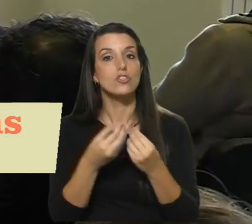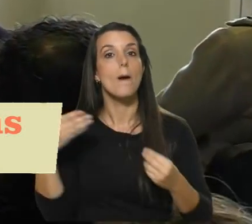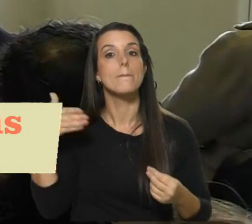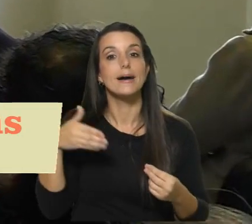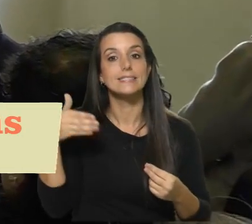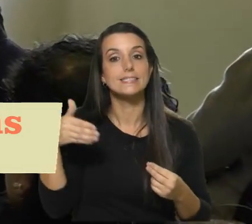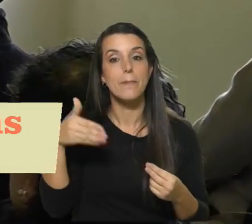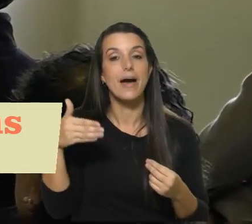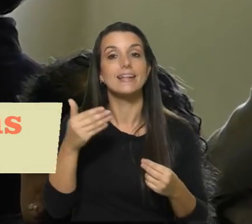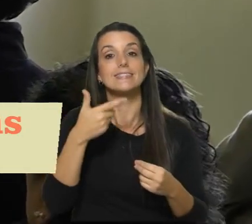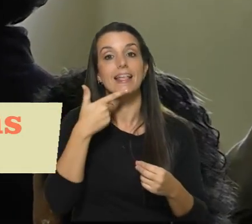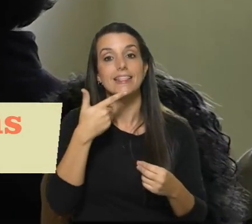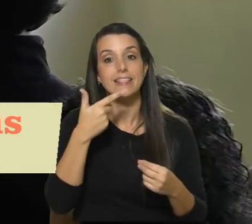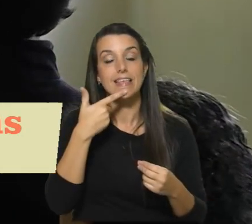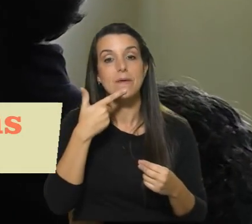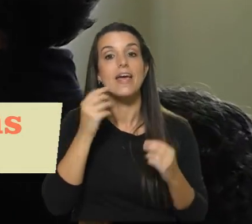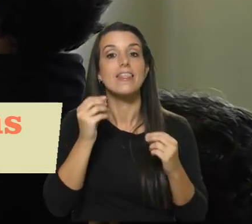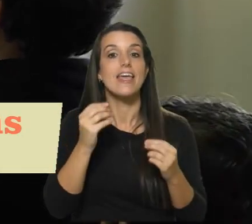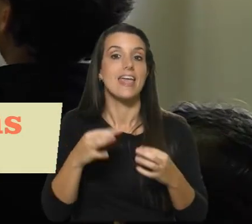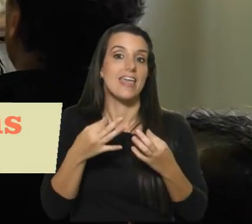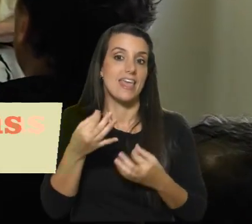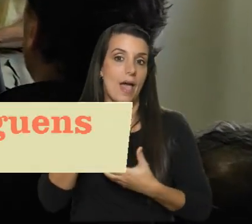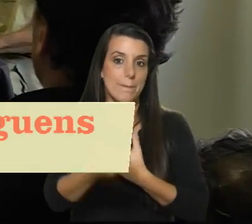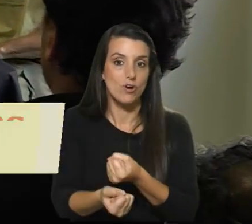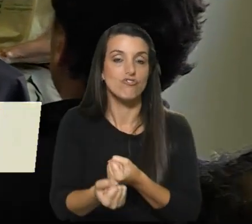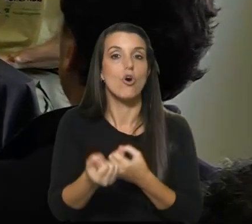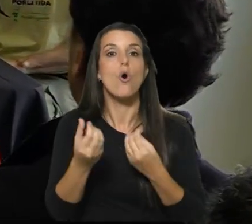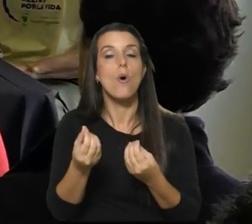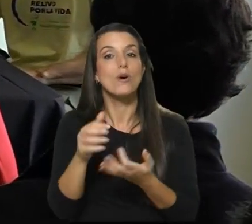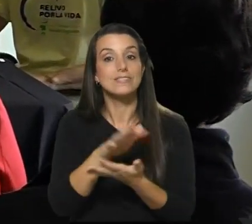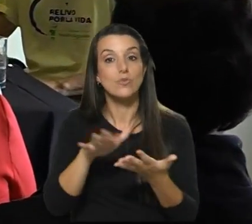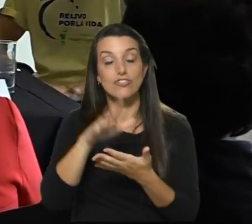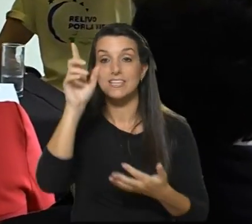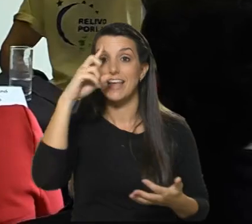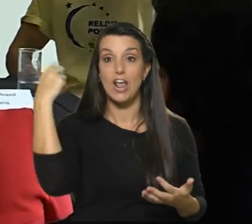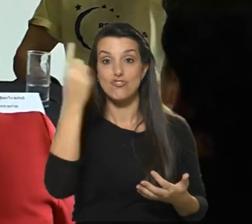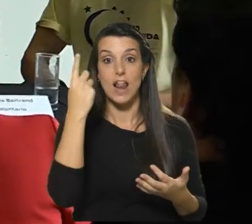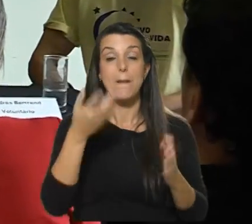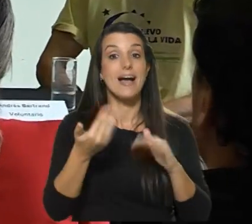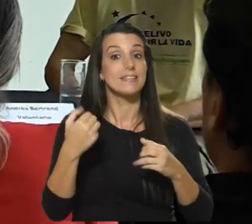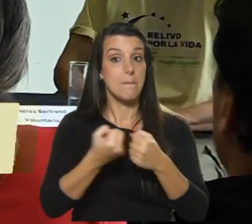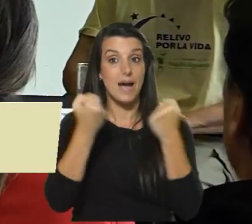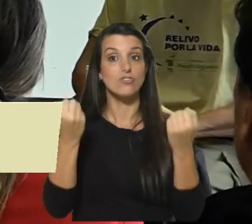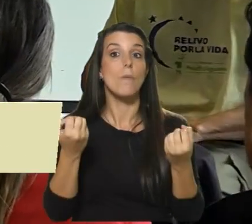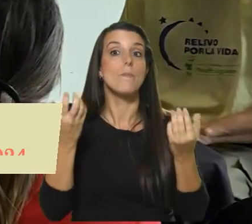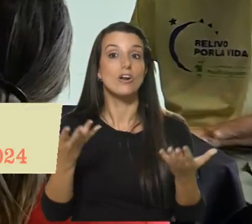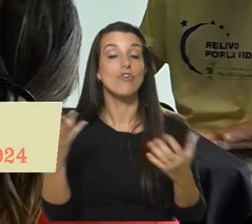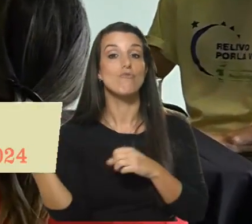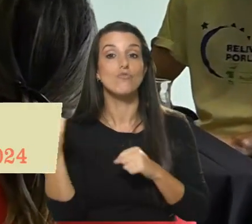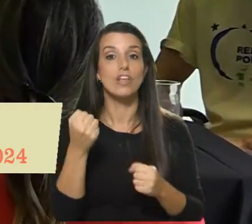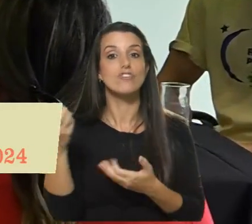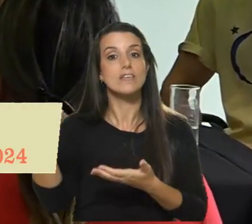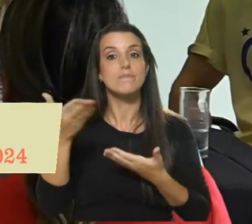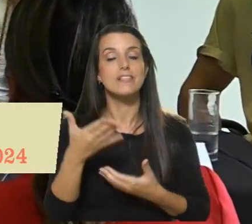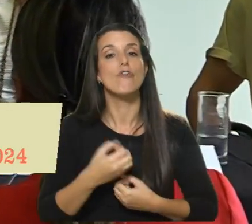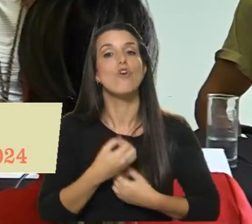en septiembre del relevo por la vida. El evento internacional de mayor impacto, por lo que la Fundación invita a